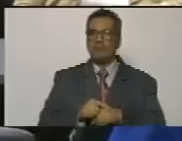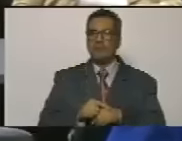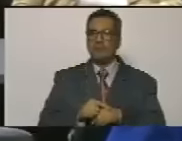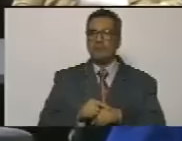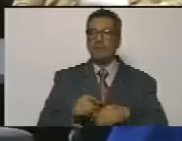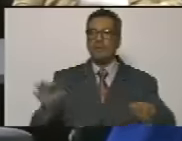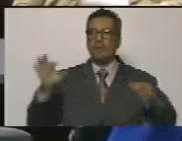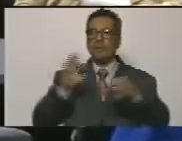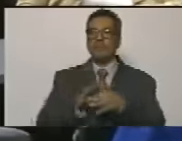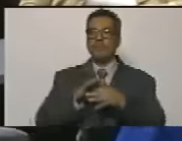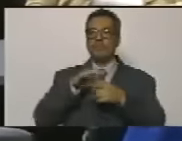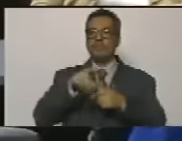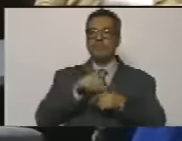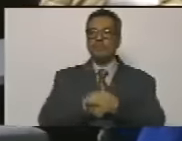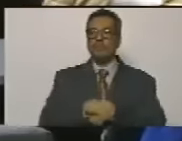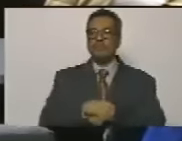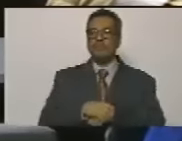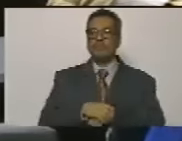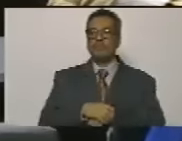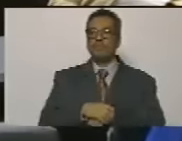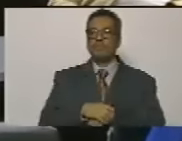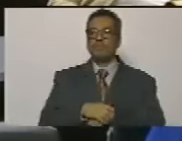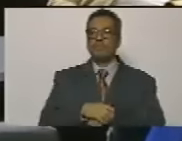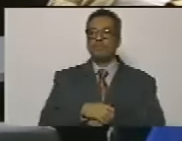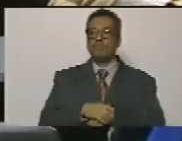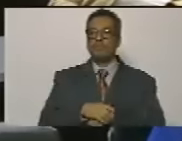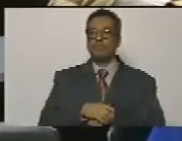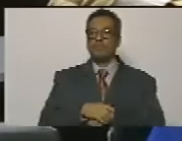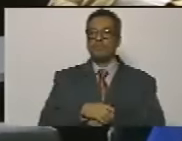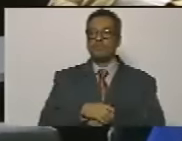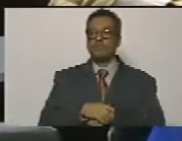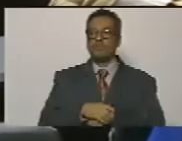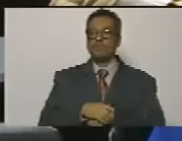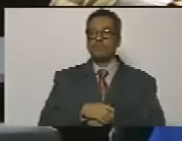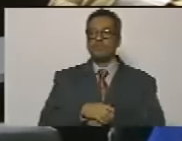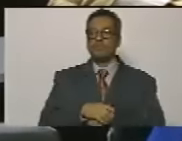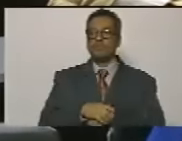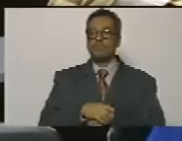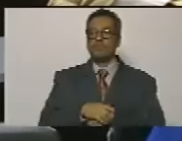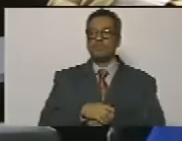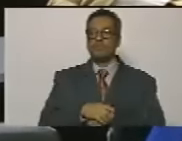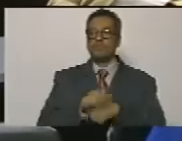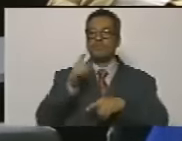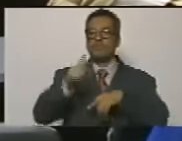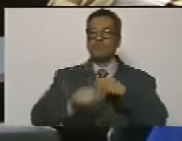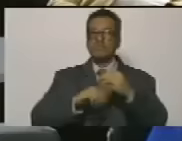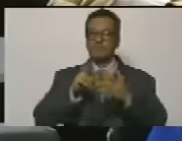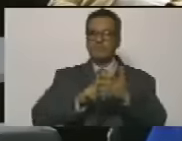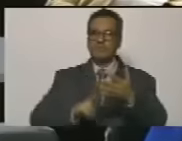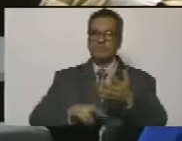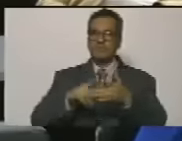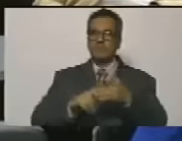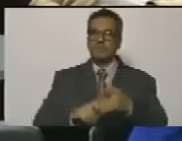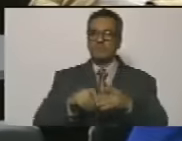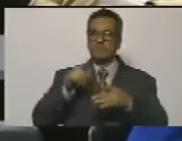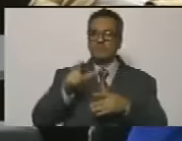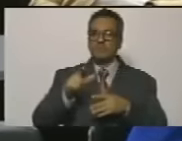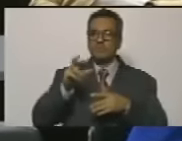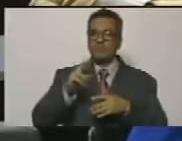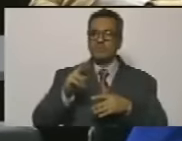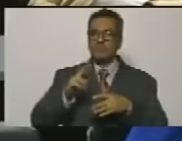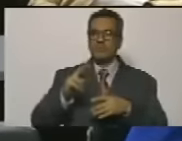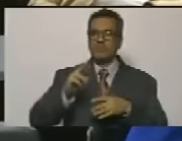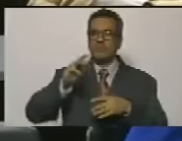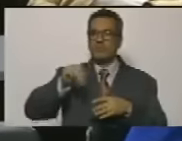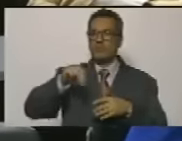unidos con el de clore léanse el libro del profesor